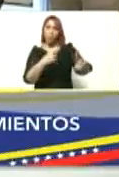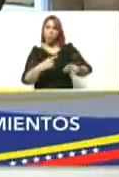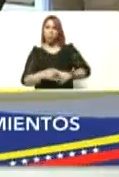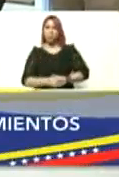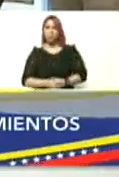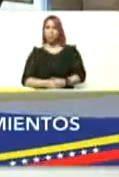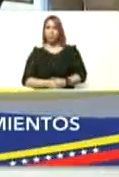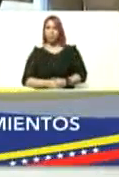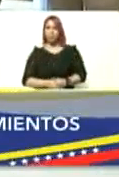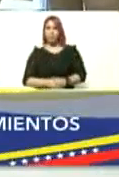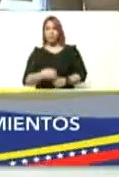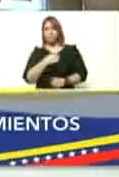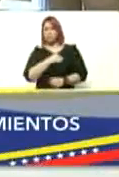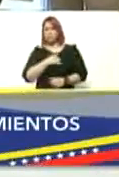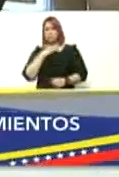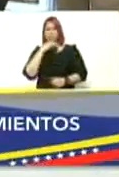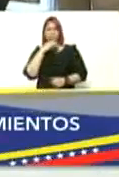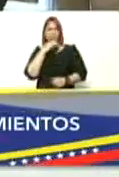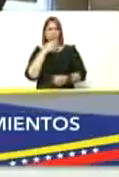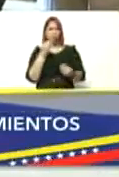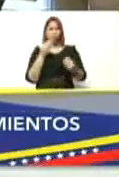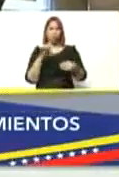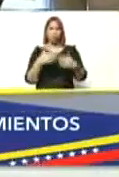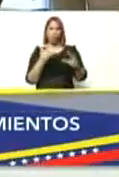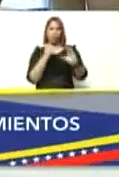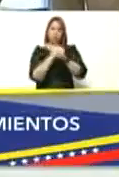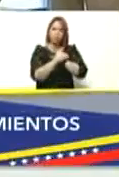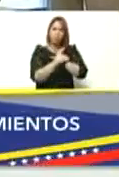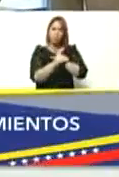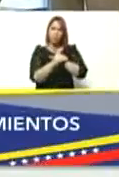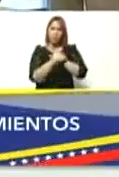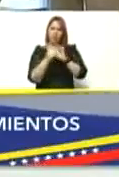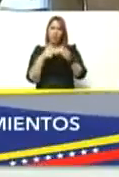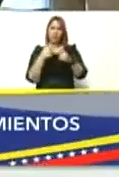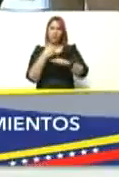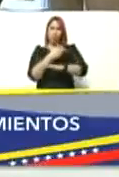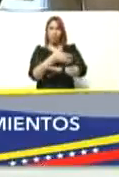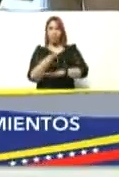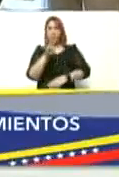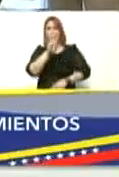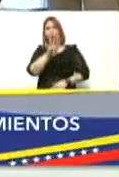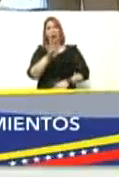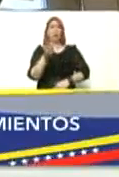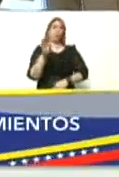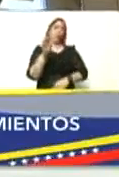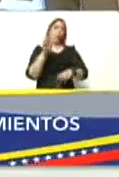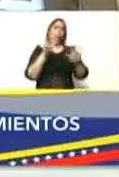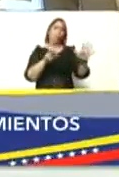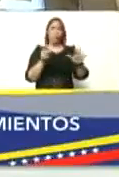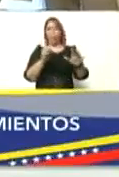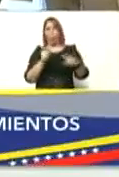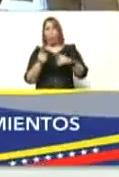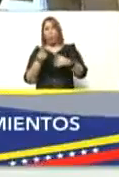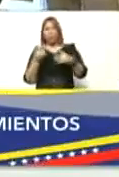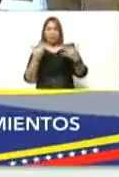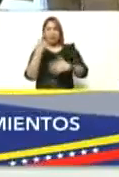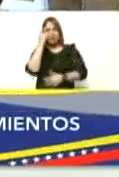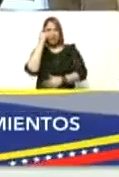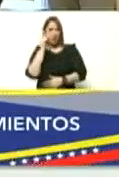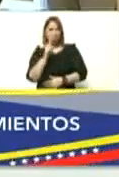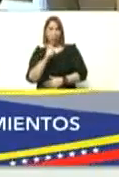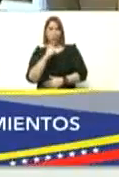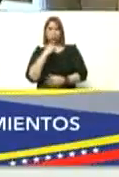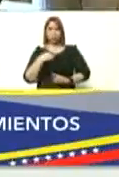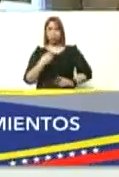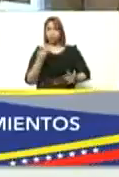me molesta mucho cuando yo envío un mensaje y pasan 4 horas 8 horas 2 días 3 días y no me lo contestan no